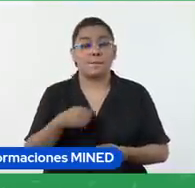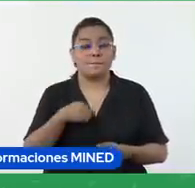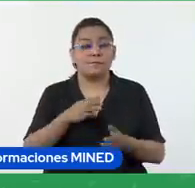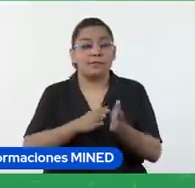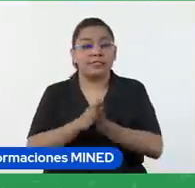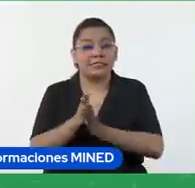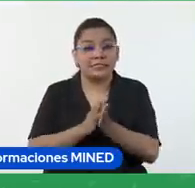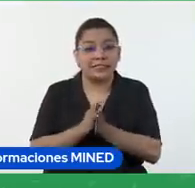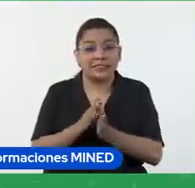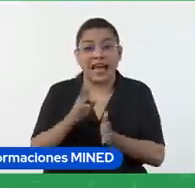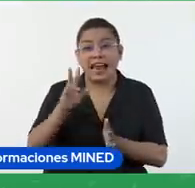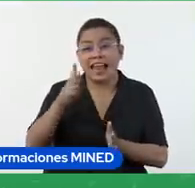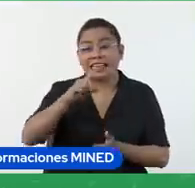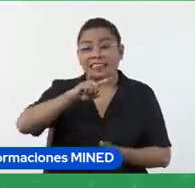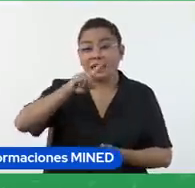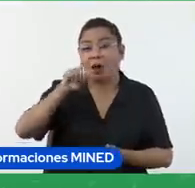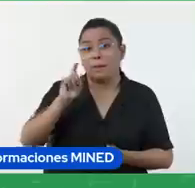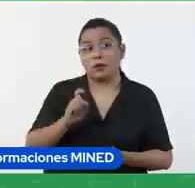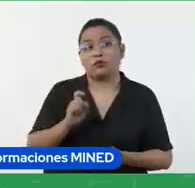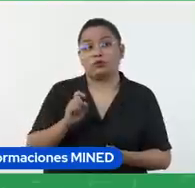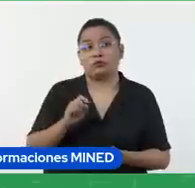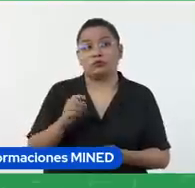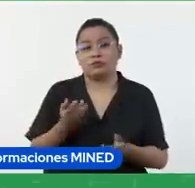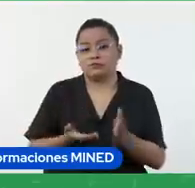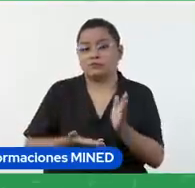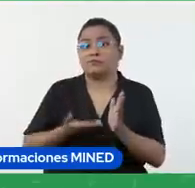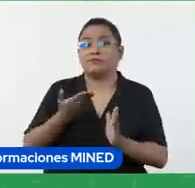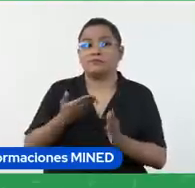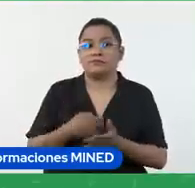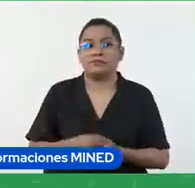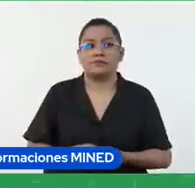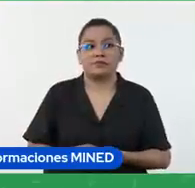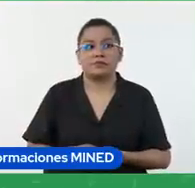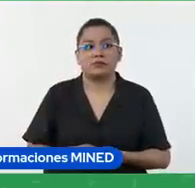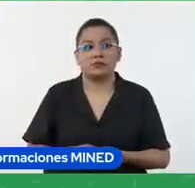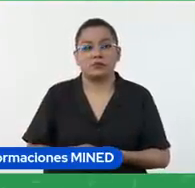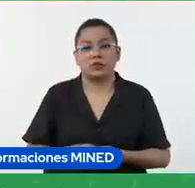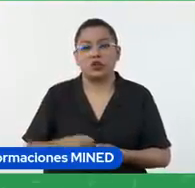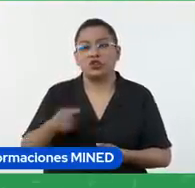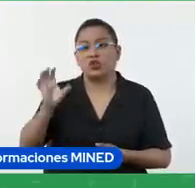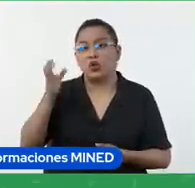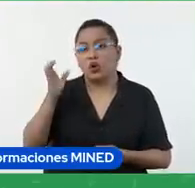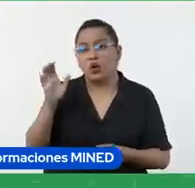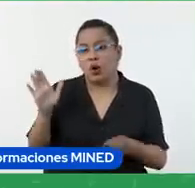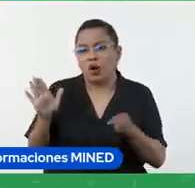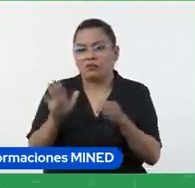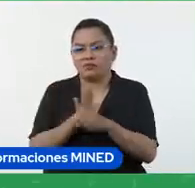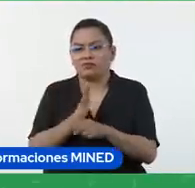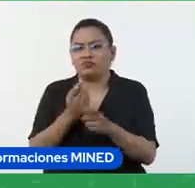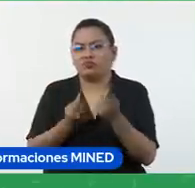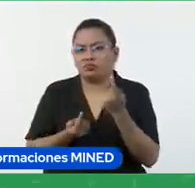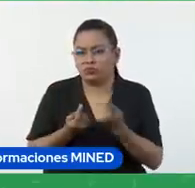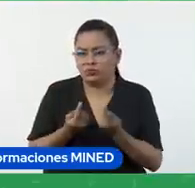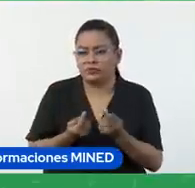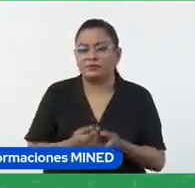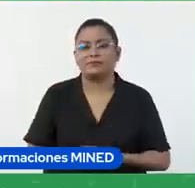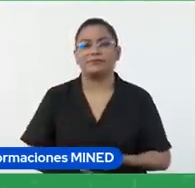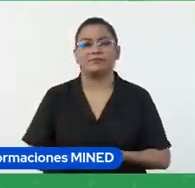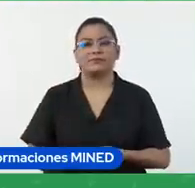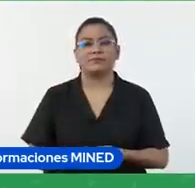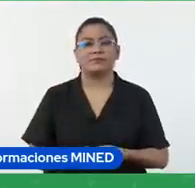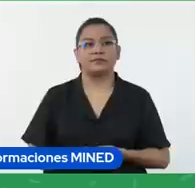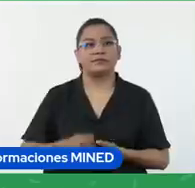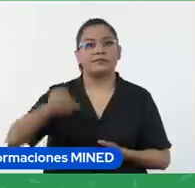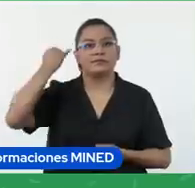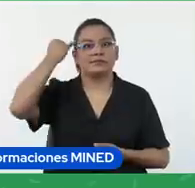a esto, que es ya un poquito más avanzado, ¿cuáles son los colores complementarios? La idea es